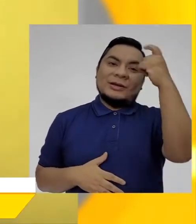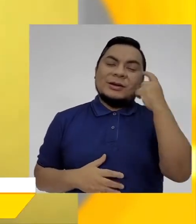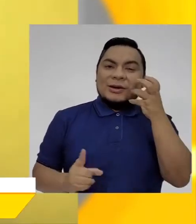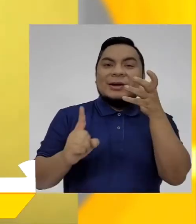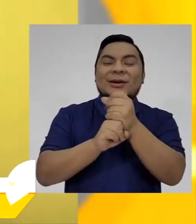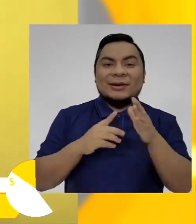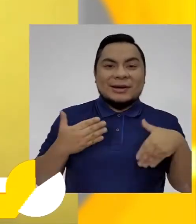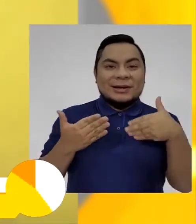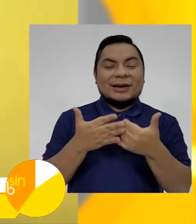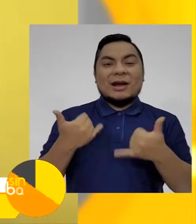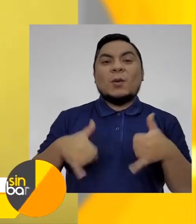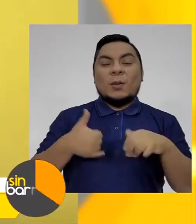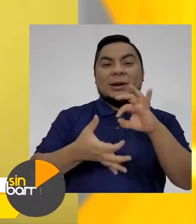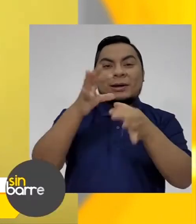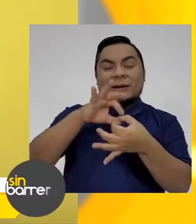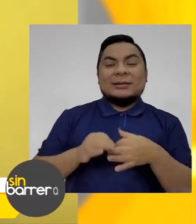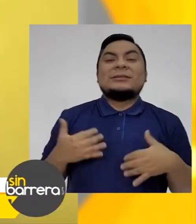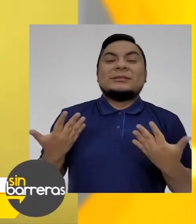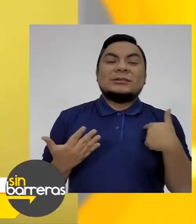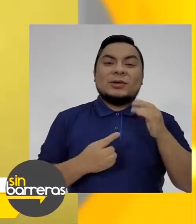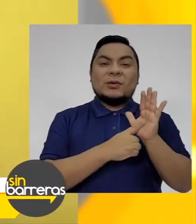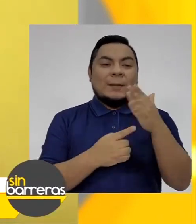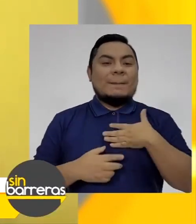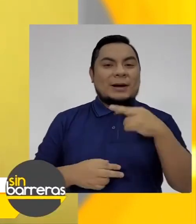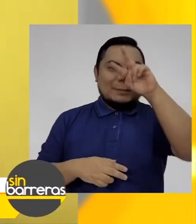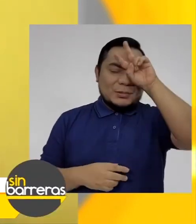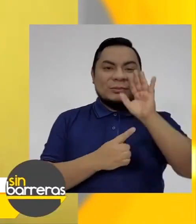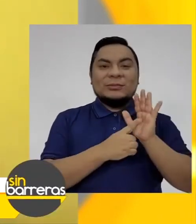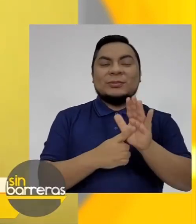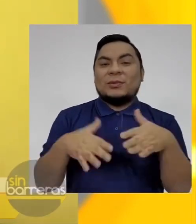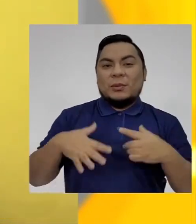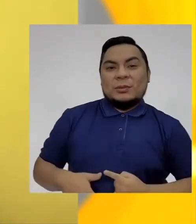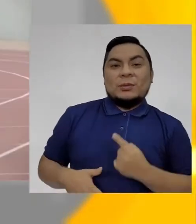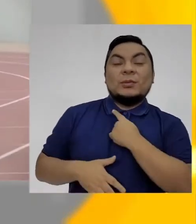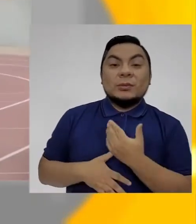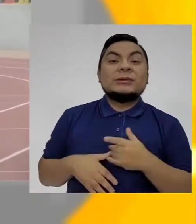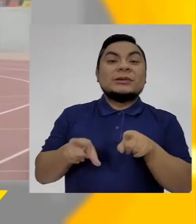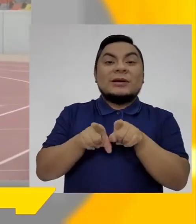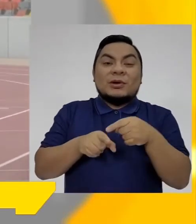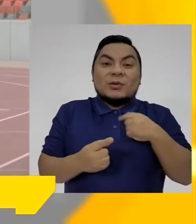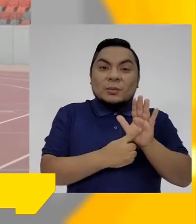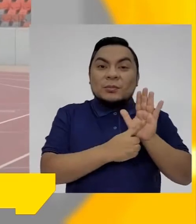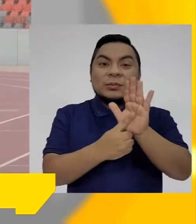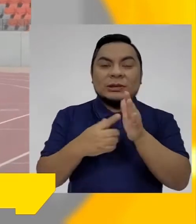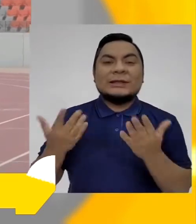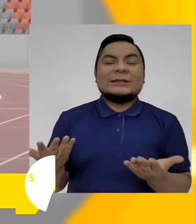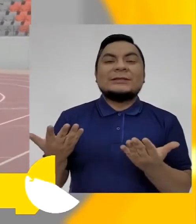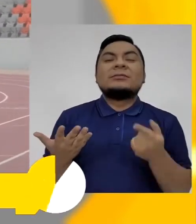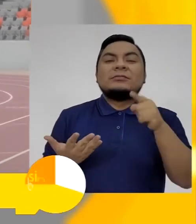sueño logrado de haber llegado a los Juegos Paralímpicos representando a mi país también y demostrando